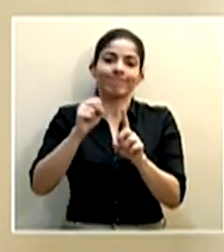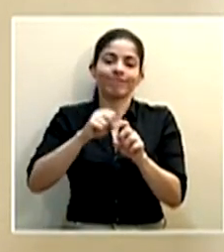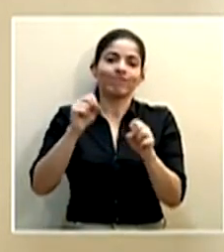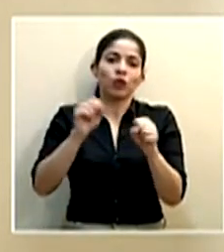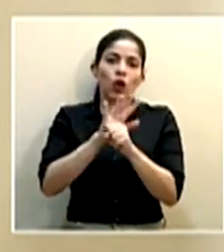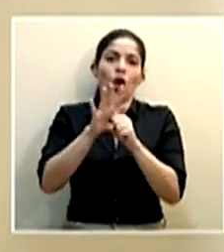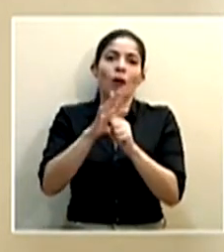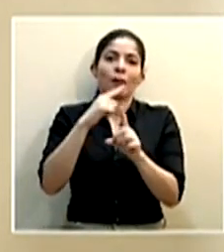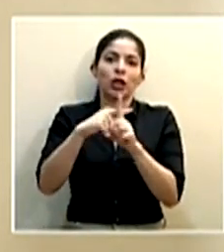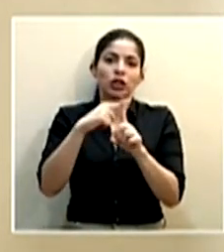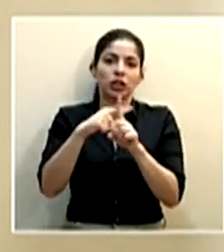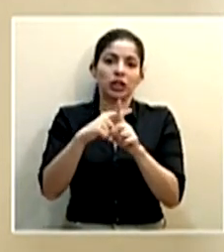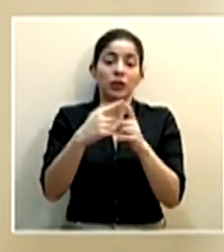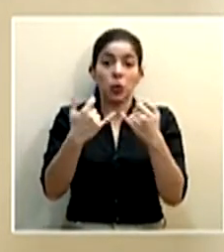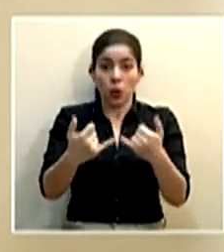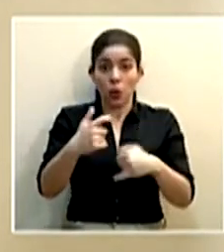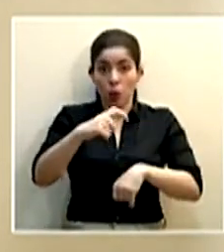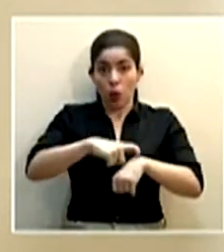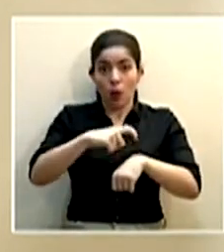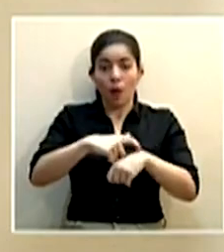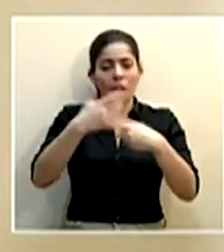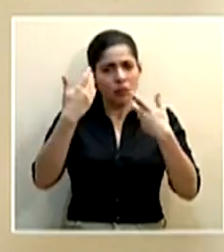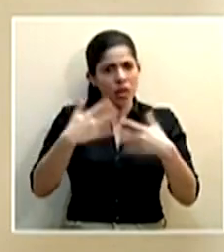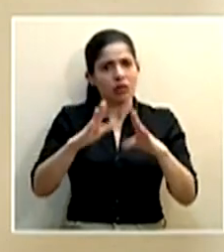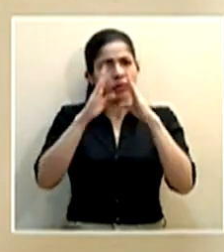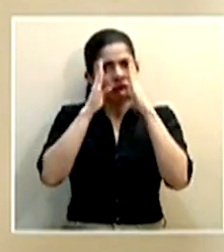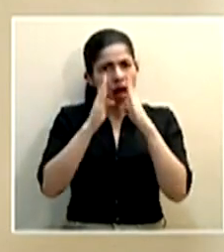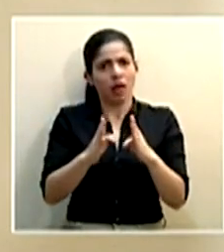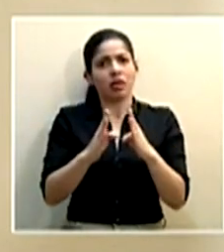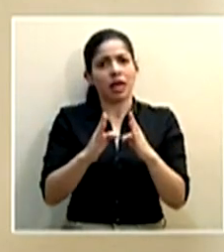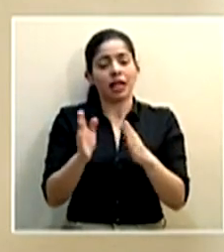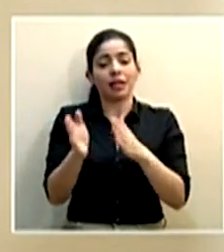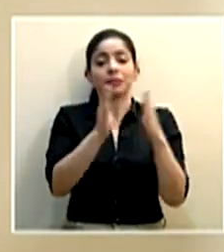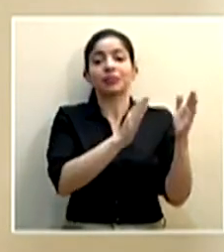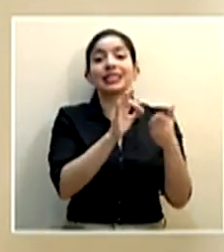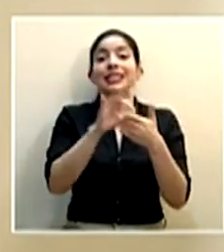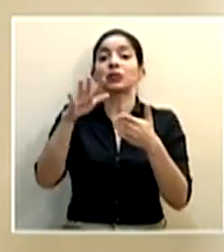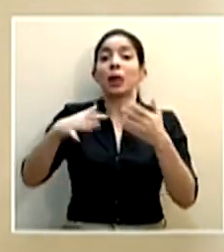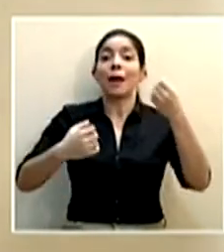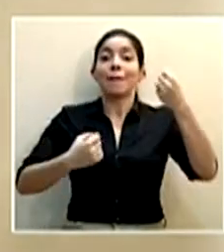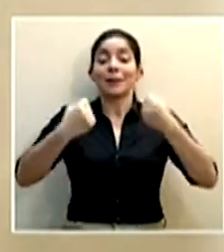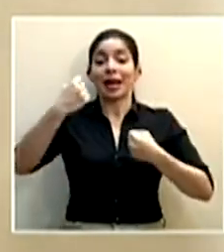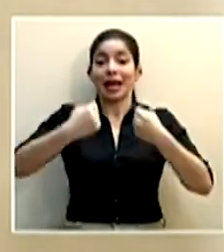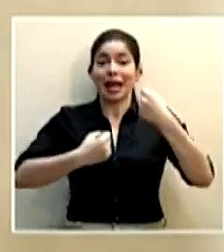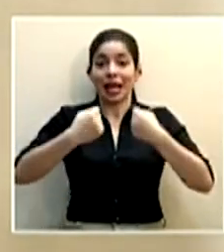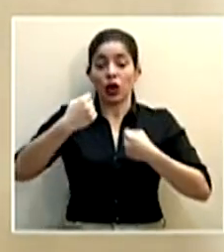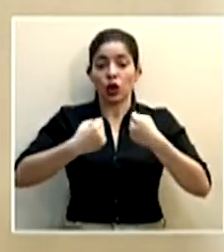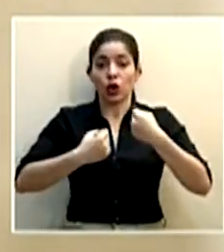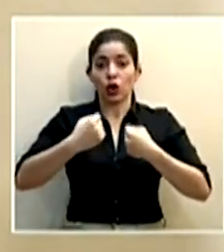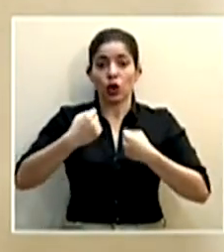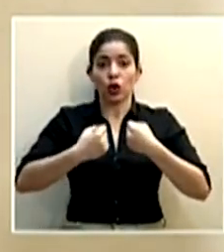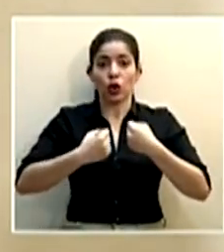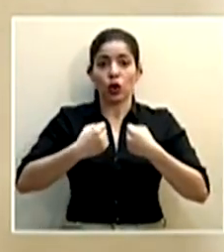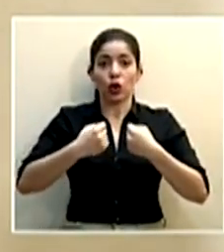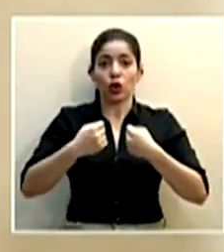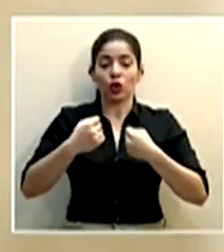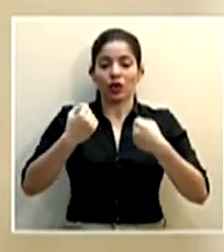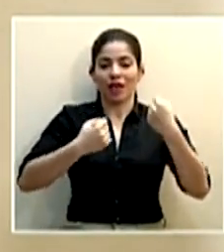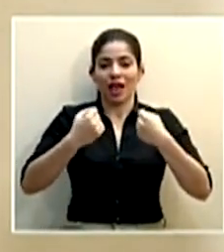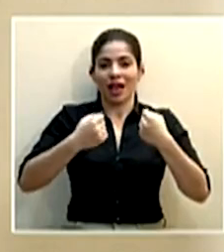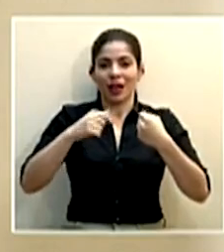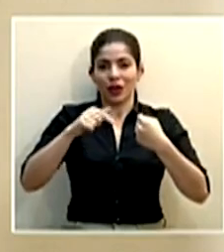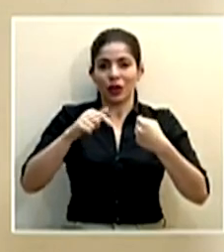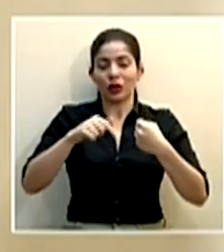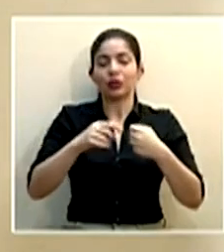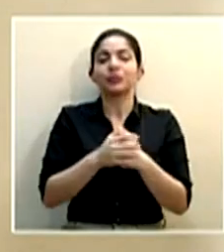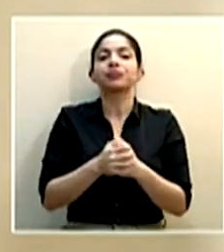-19 positivo y en este momento ya se está atendiendo. Con respecto a la escuela de manejo de vehículos, ¿verdad? Y en